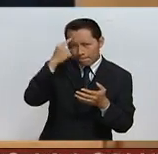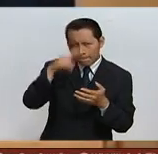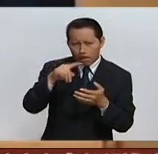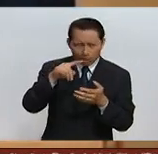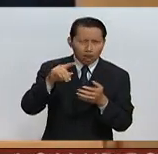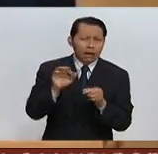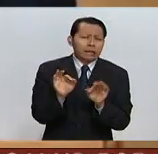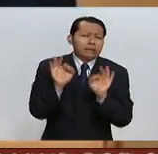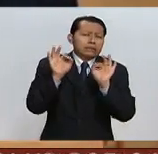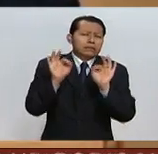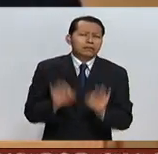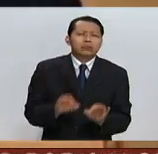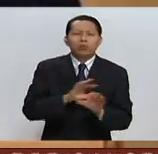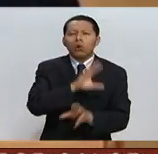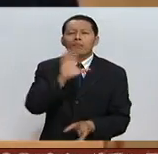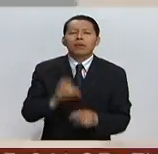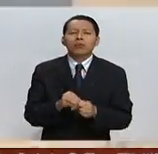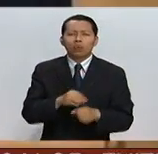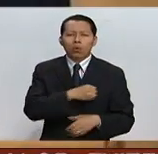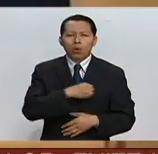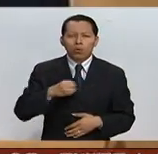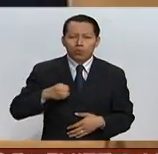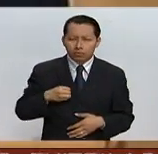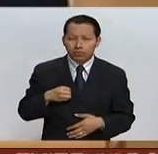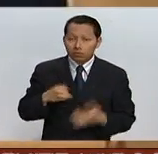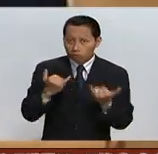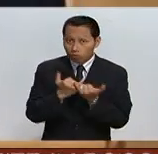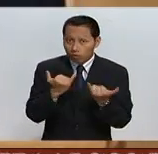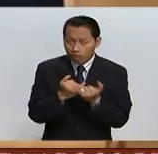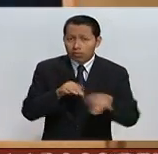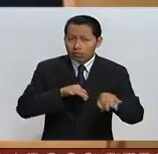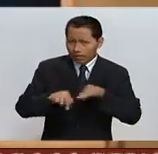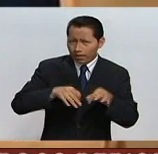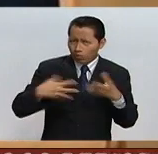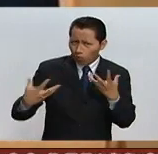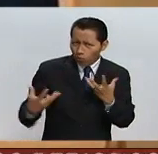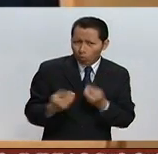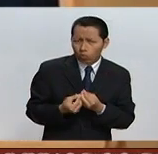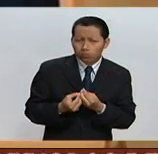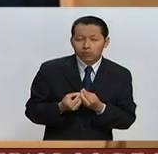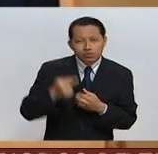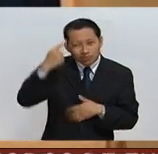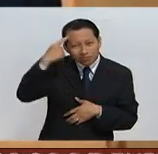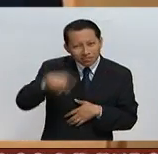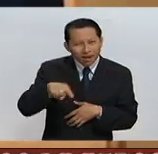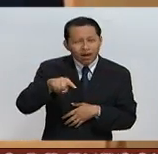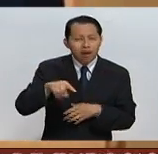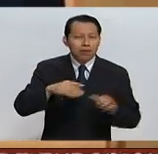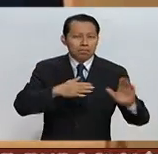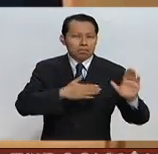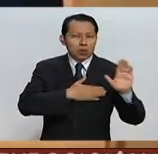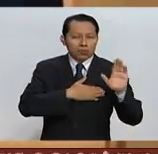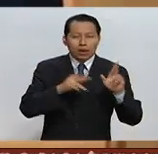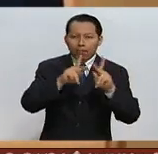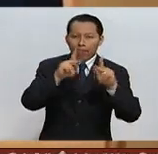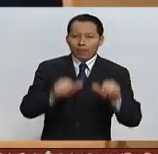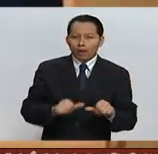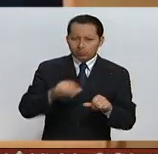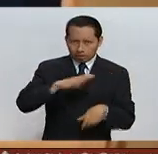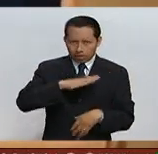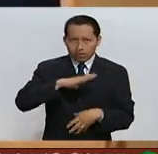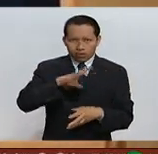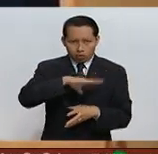ejemplar de los compromisos Trabajemos ahora juntos para que la promesa de la paz que se